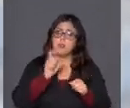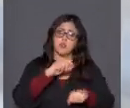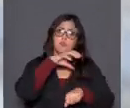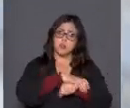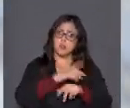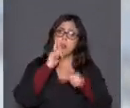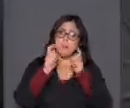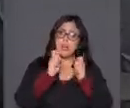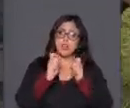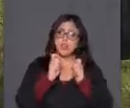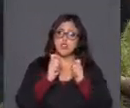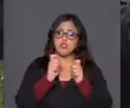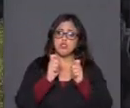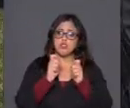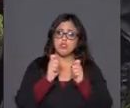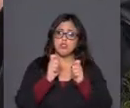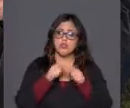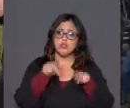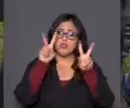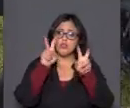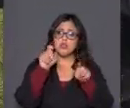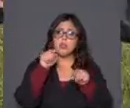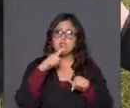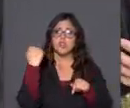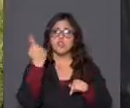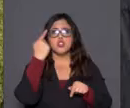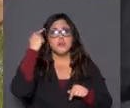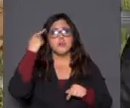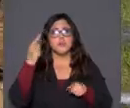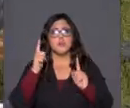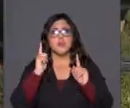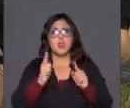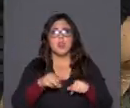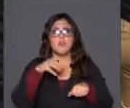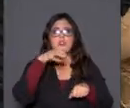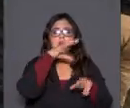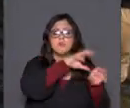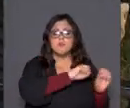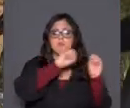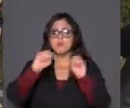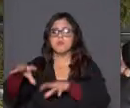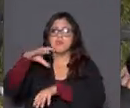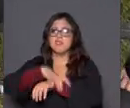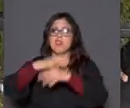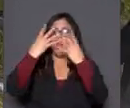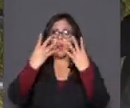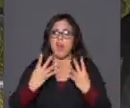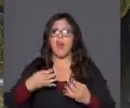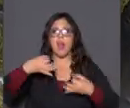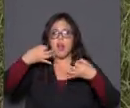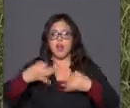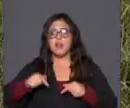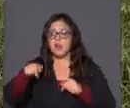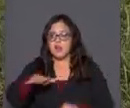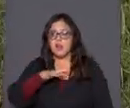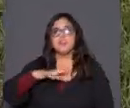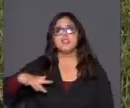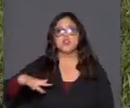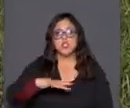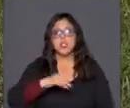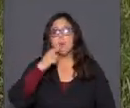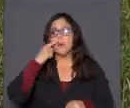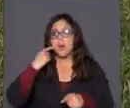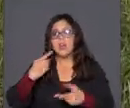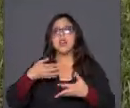peligrosidad en ese sentido, nosotros creemos que tendría que estar en la cárcel de alta seguridad porque ahí están las condiciones para que él sea juzgado